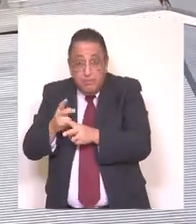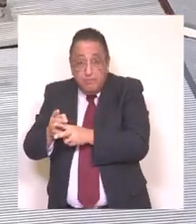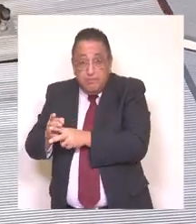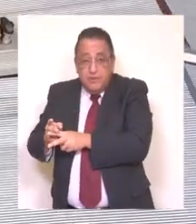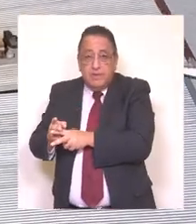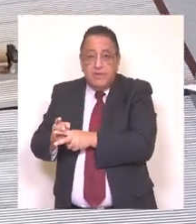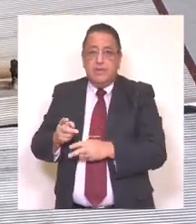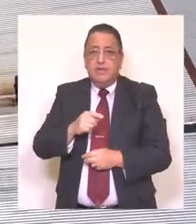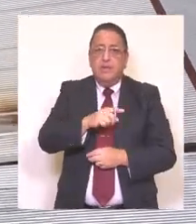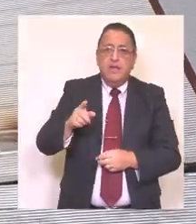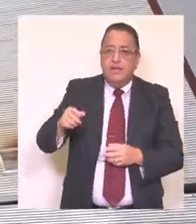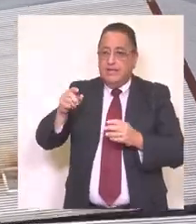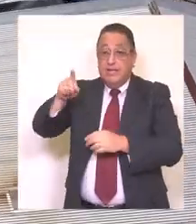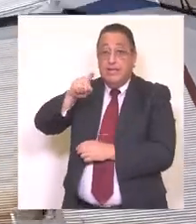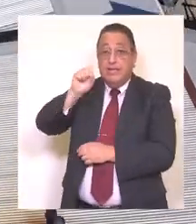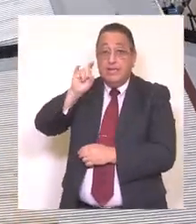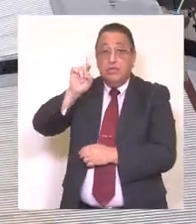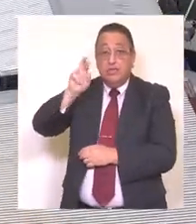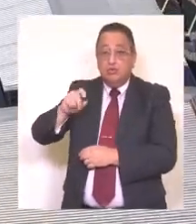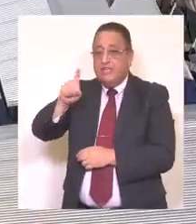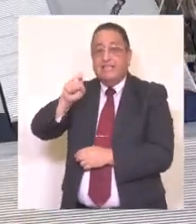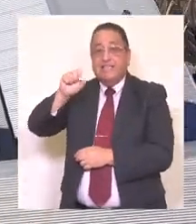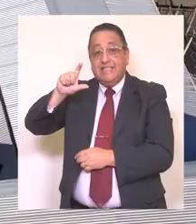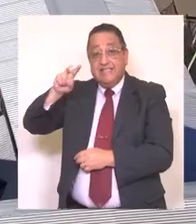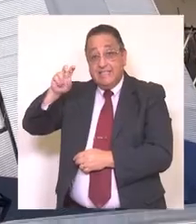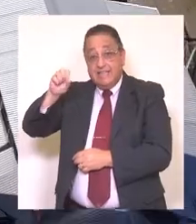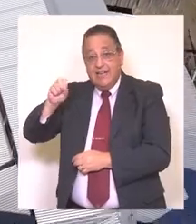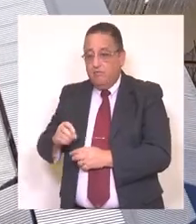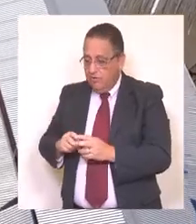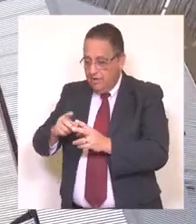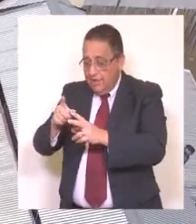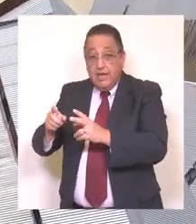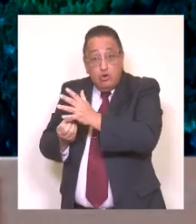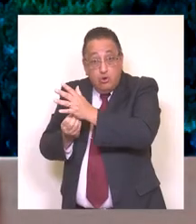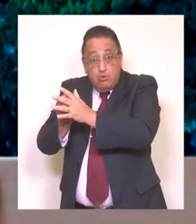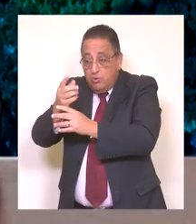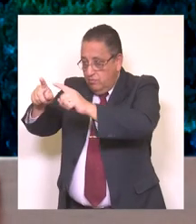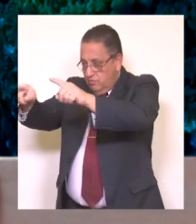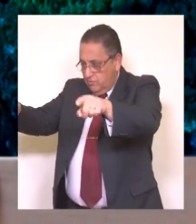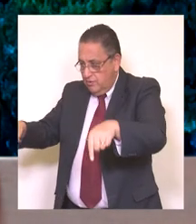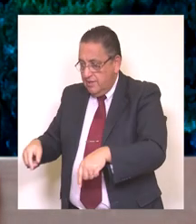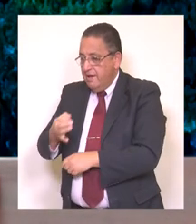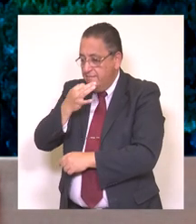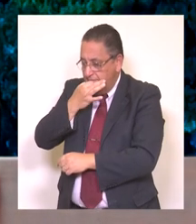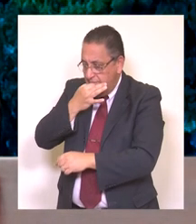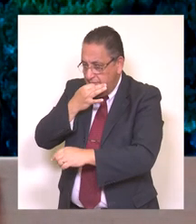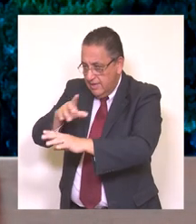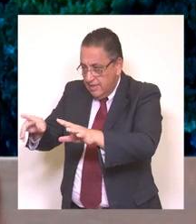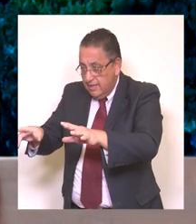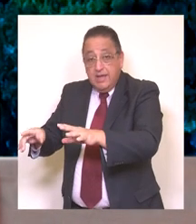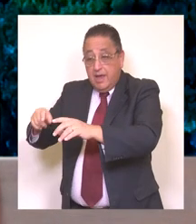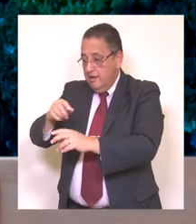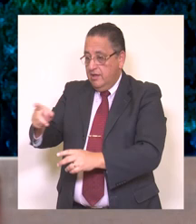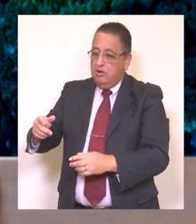ejecutando el proyecto de Bereas en el sector sur de esta Calle Salvo, se sumará un espacio público